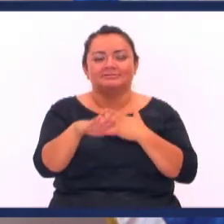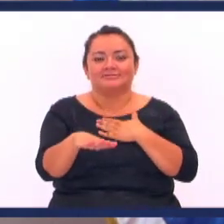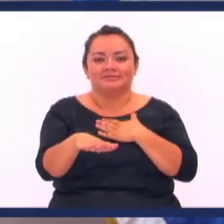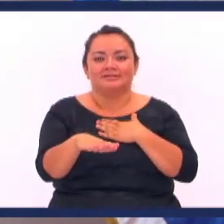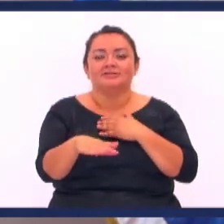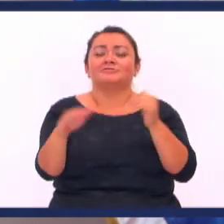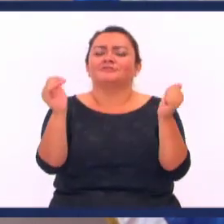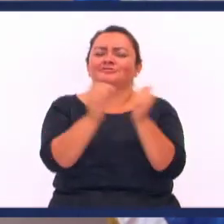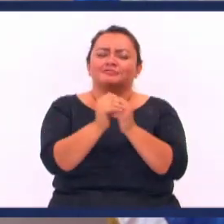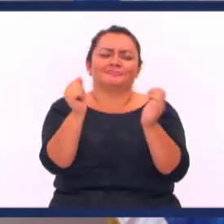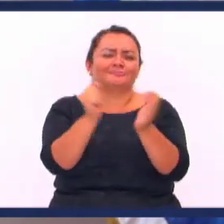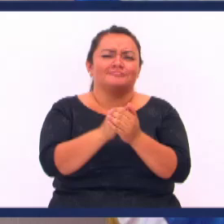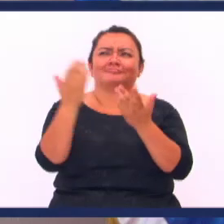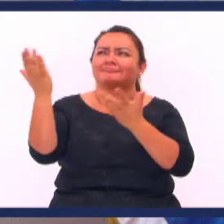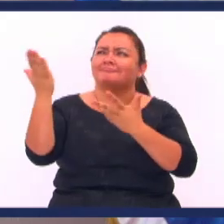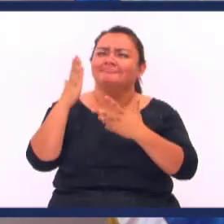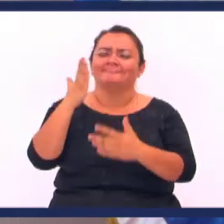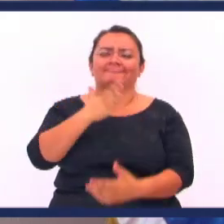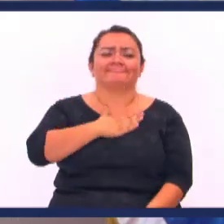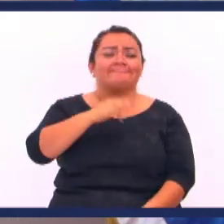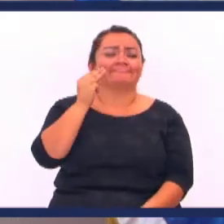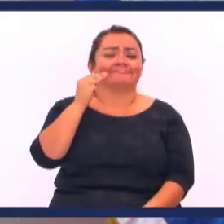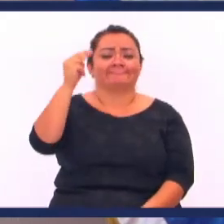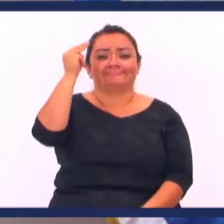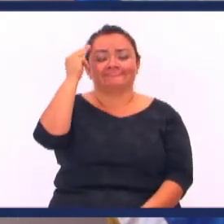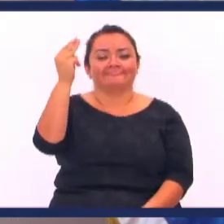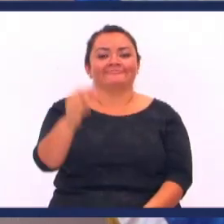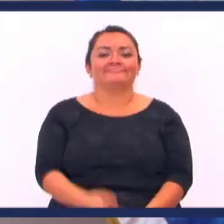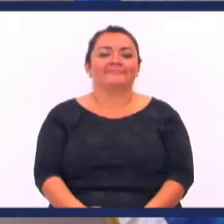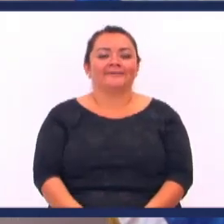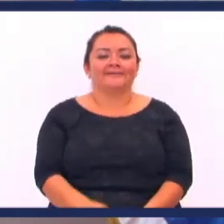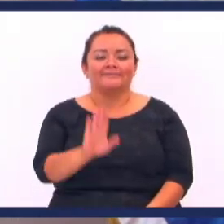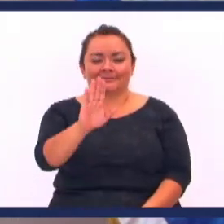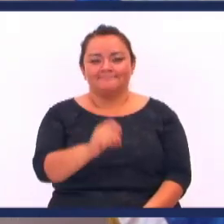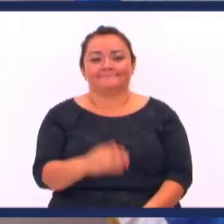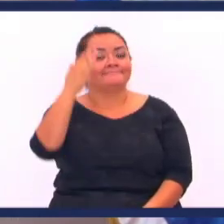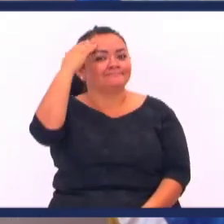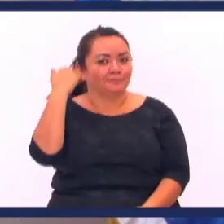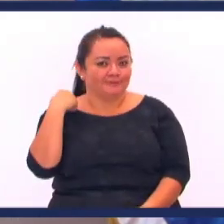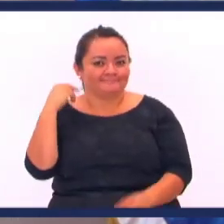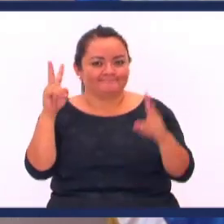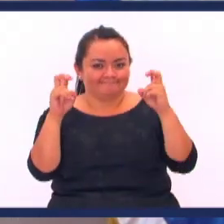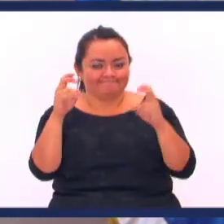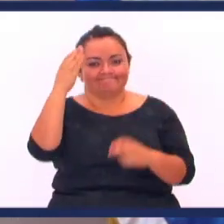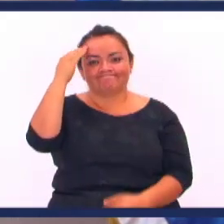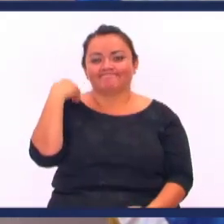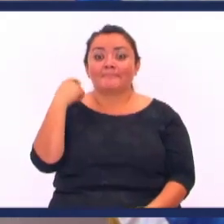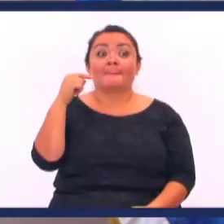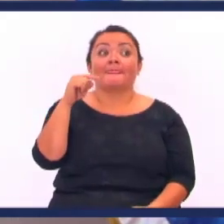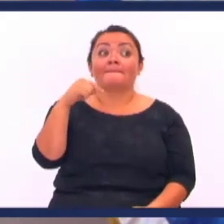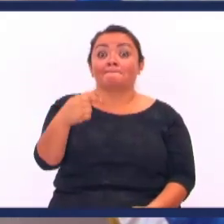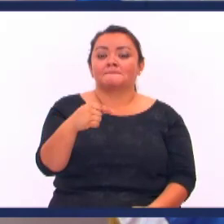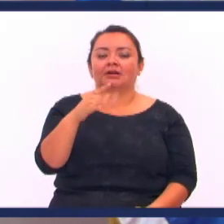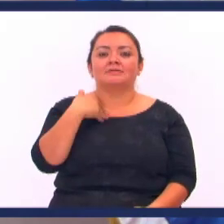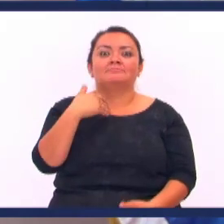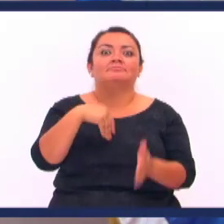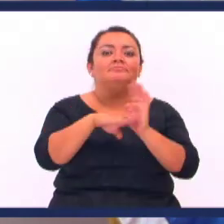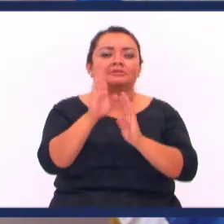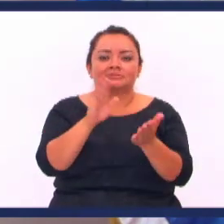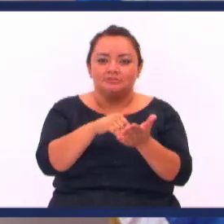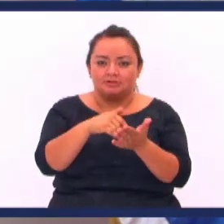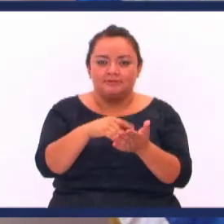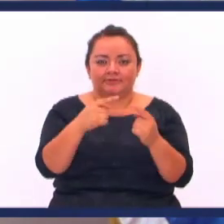Las tribulaciones Son para nuestro beneficio Hablemos de la mujer A la mujer siempre se le ha llamado El sexo débil